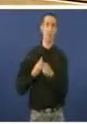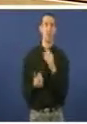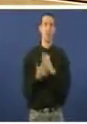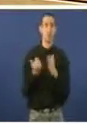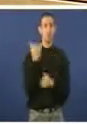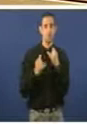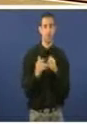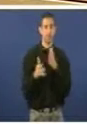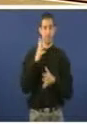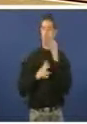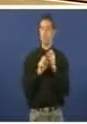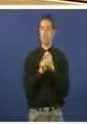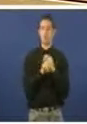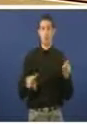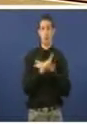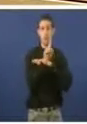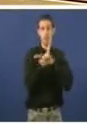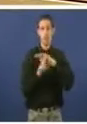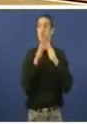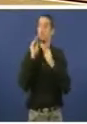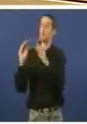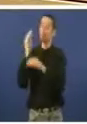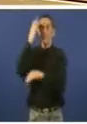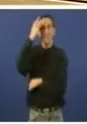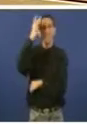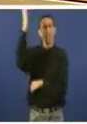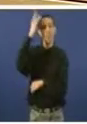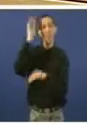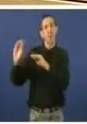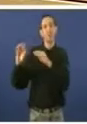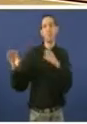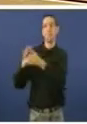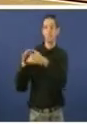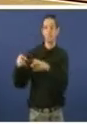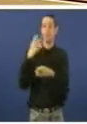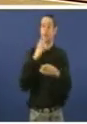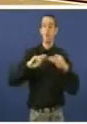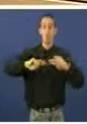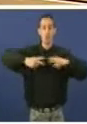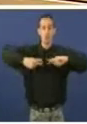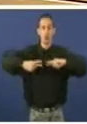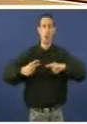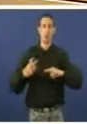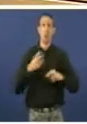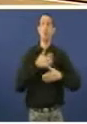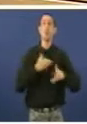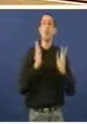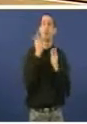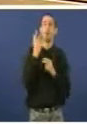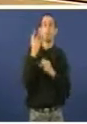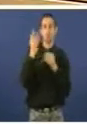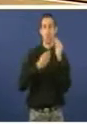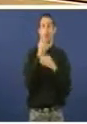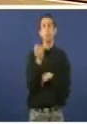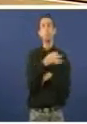Porque son decisións ideolóxicas allías a calquera consideración, mesmo diría contrarias a calquera consideración de eficiencia,